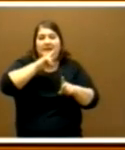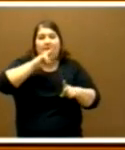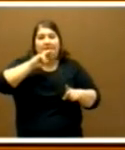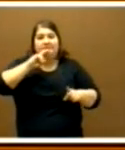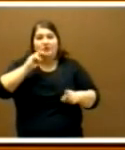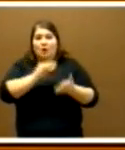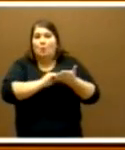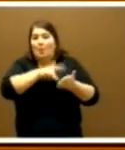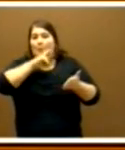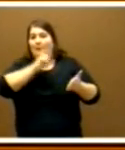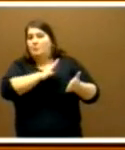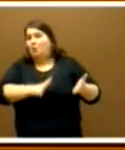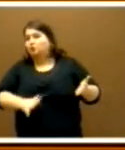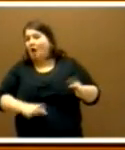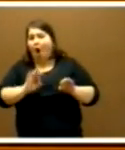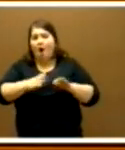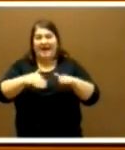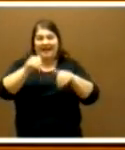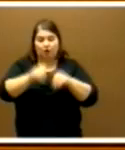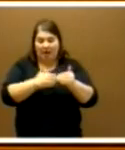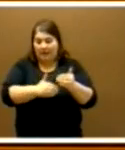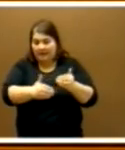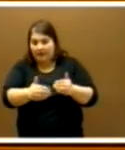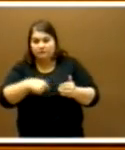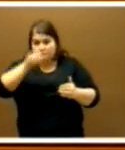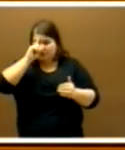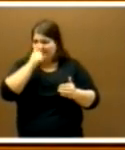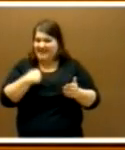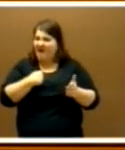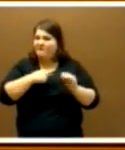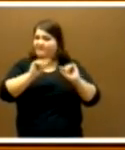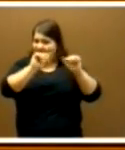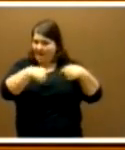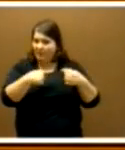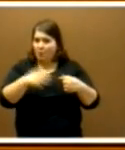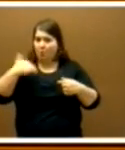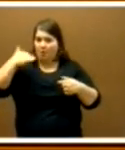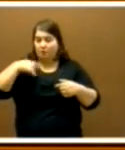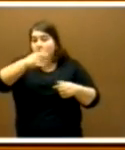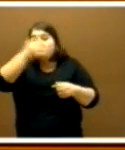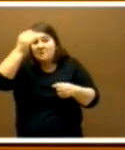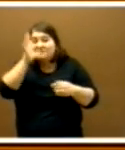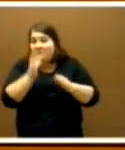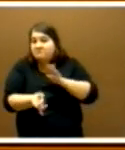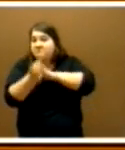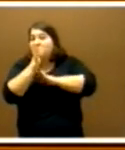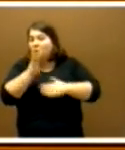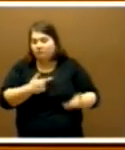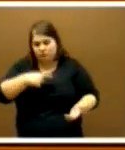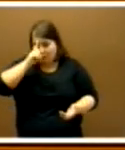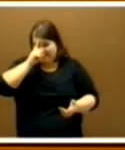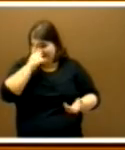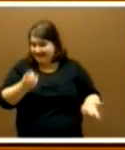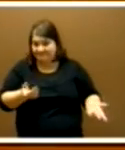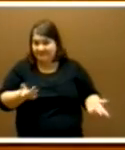que ver con el momento electoral, no sé, estaba firmado en el pacto desde hace mucho tiempo y usted piensa que lo sacamos ahora, no sé por qué. Tiene que ver con algo